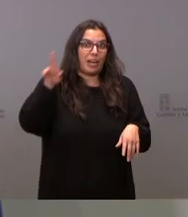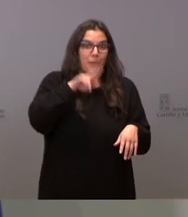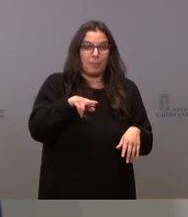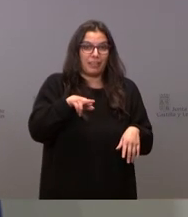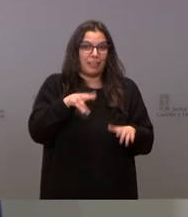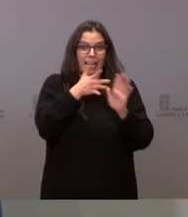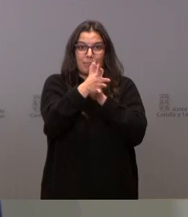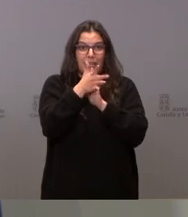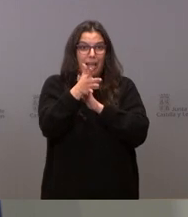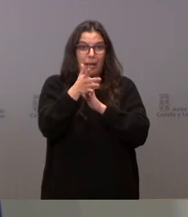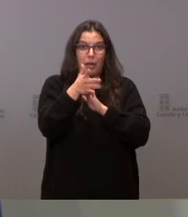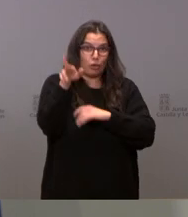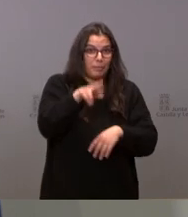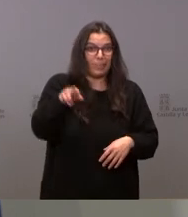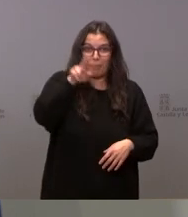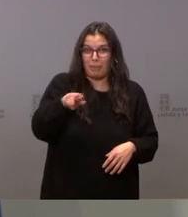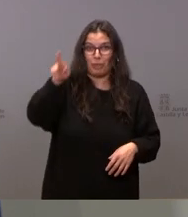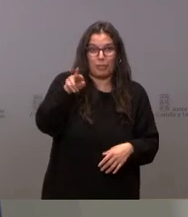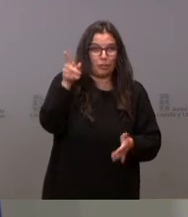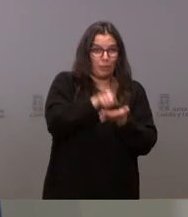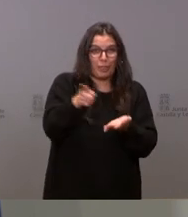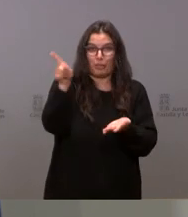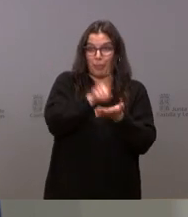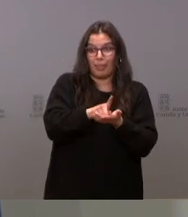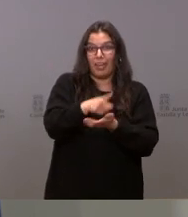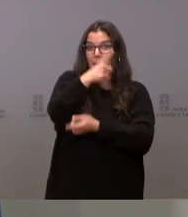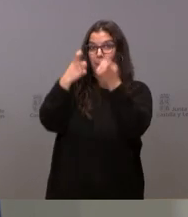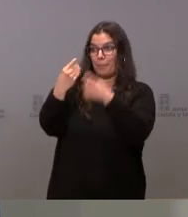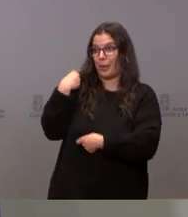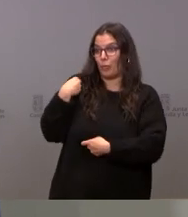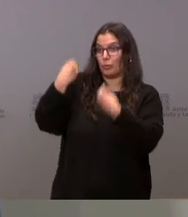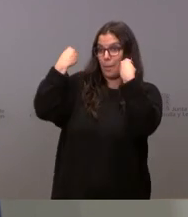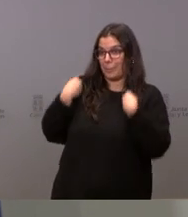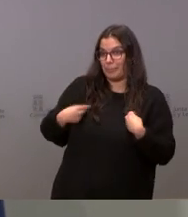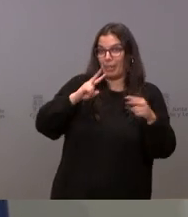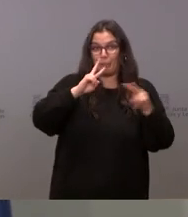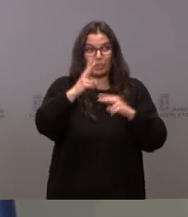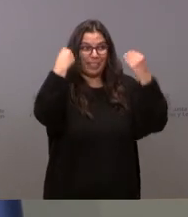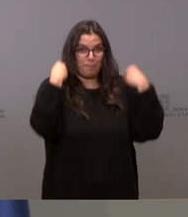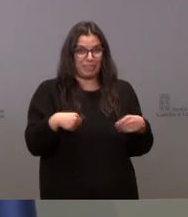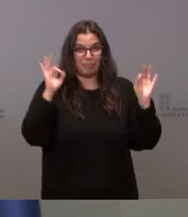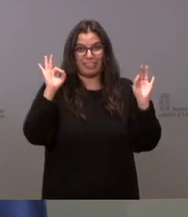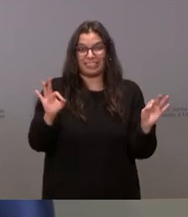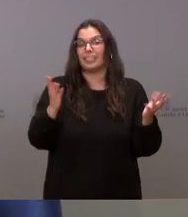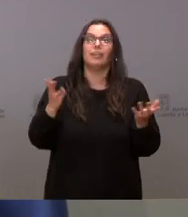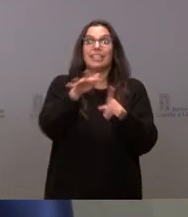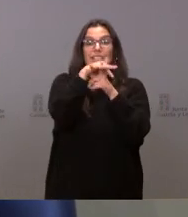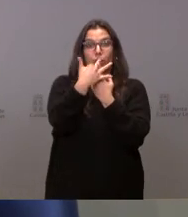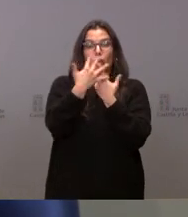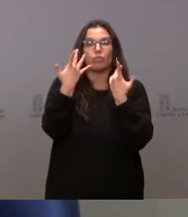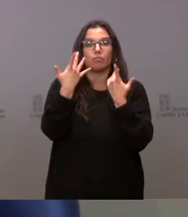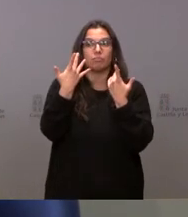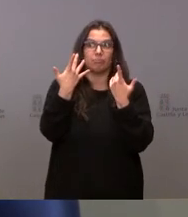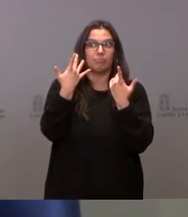argumentación una y otra vez, a la misma pregunta repetiremos la misma argumentación. En esta situación hay una cosa